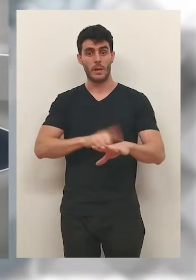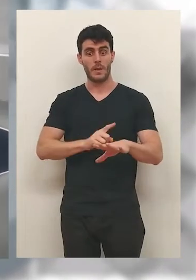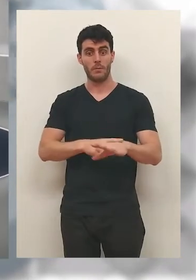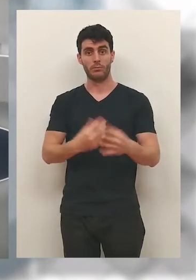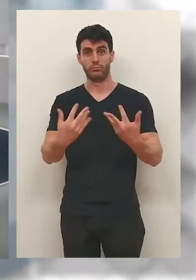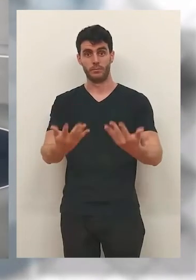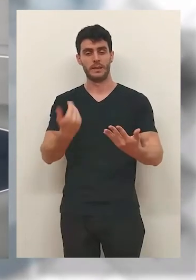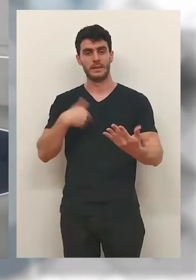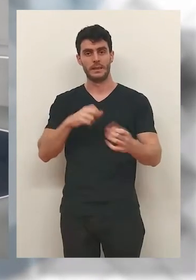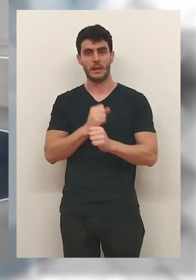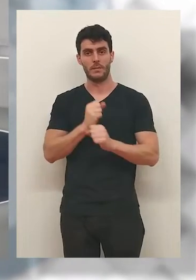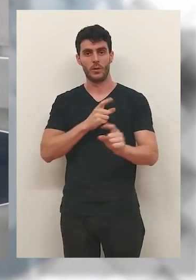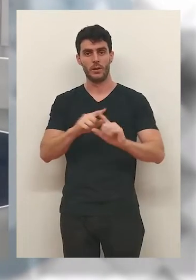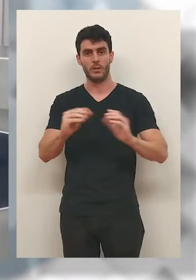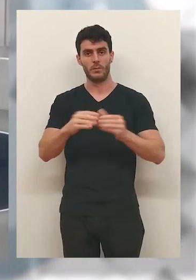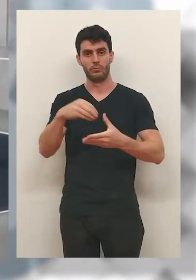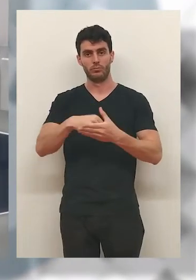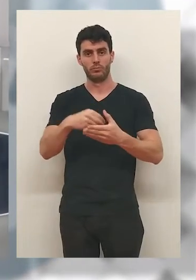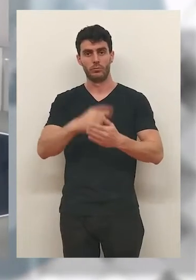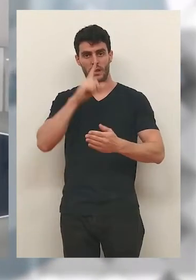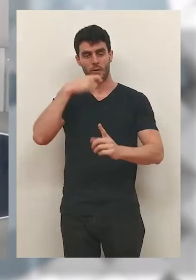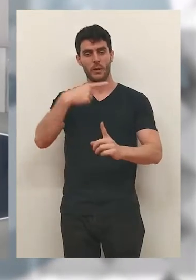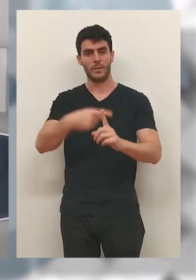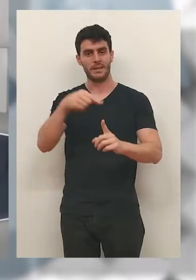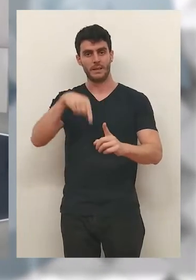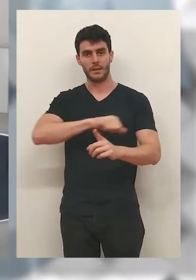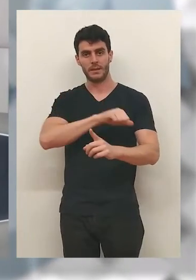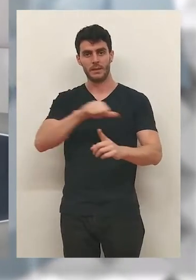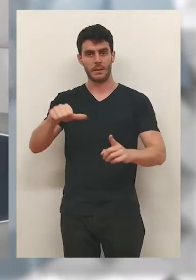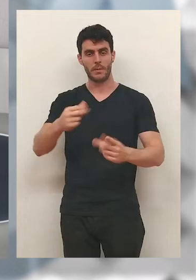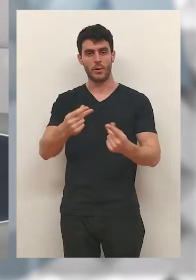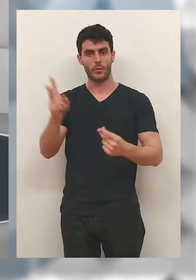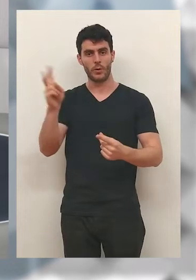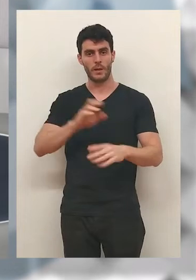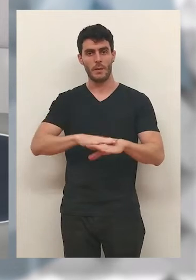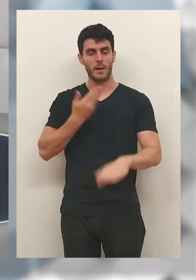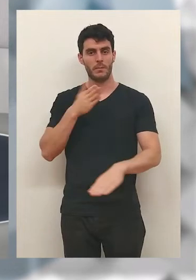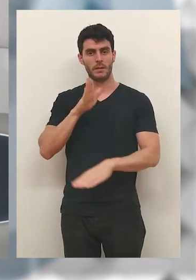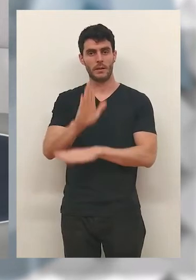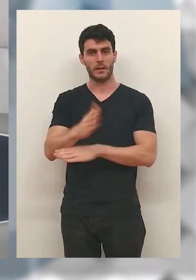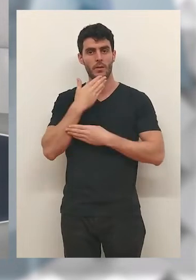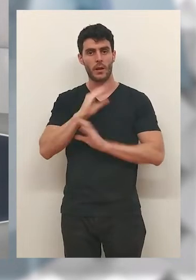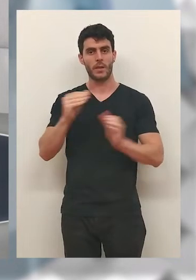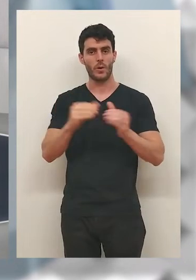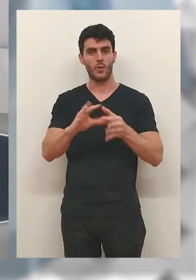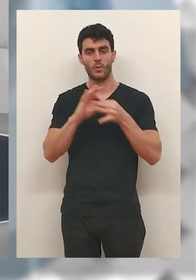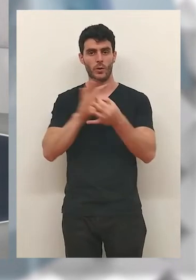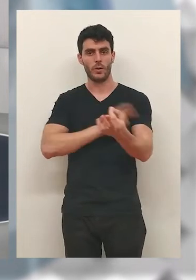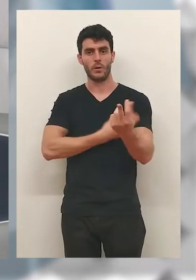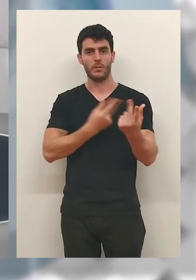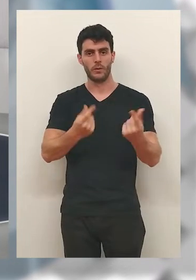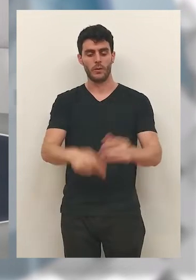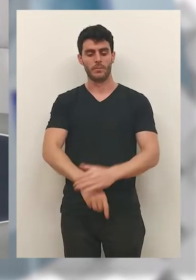Deportiva Logroñés. Sin tiempo que perder, Dupi ya trabaja para confeccionar la plantilla de la próxima temporada y esta semana llegará Logroño para ser